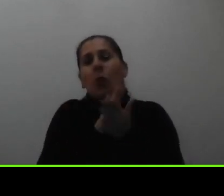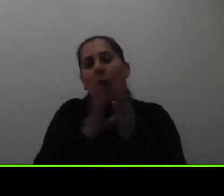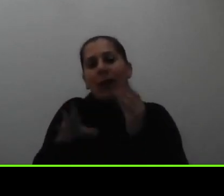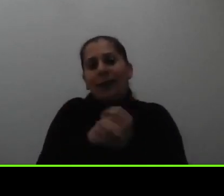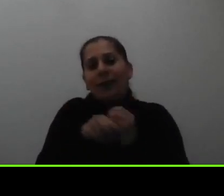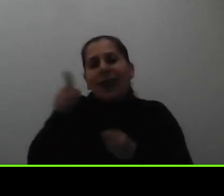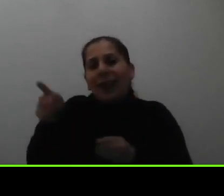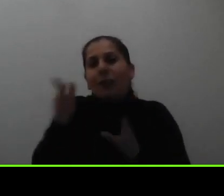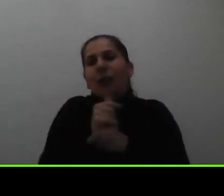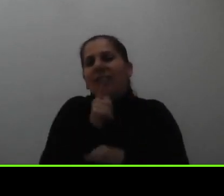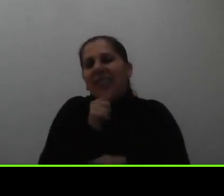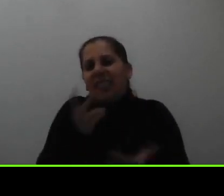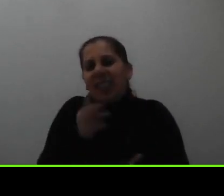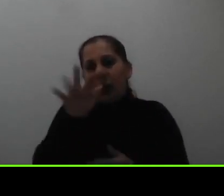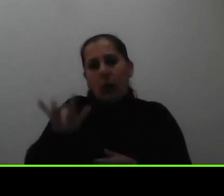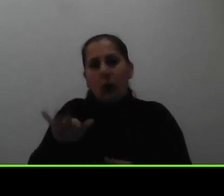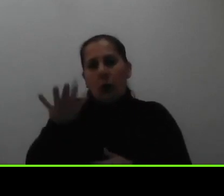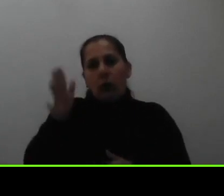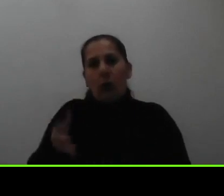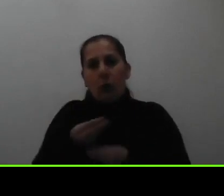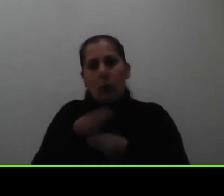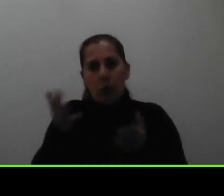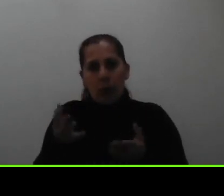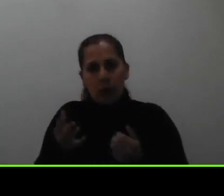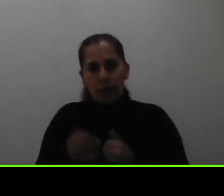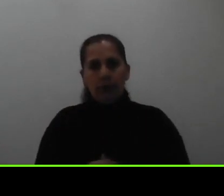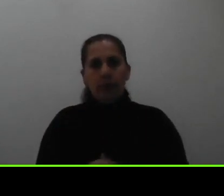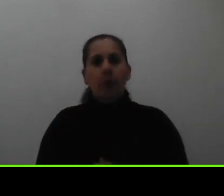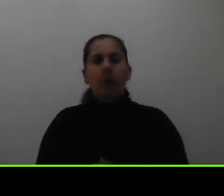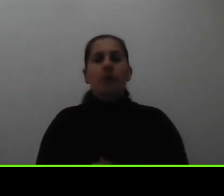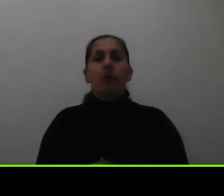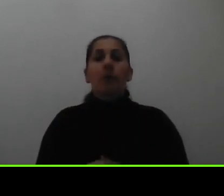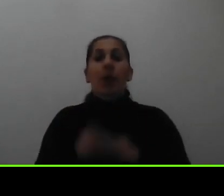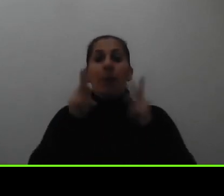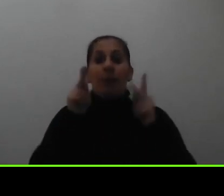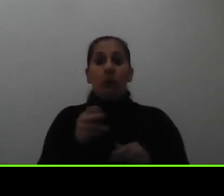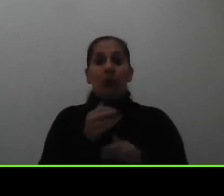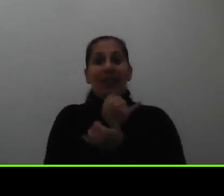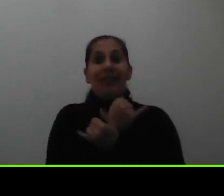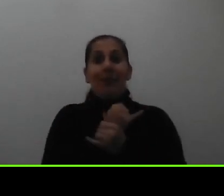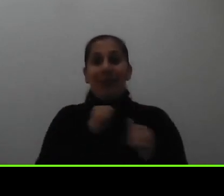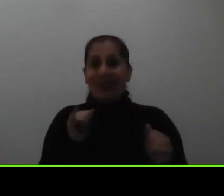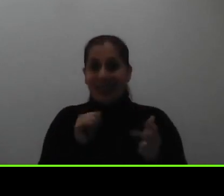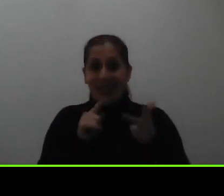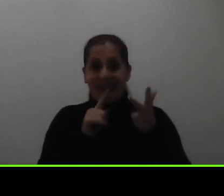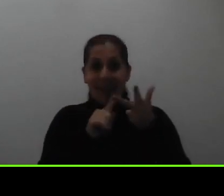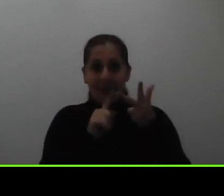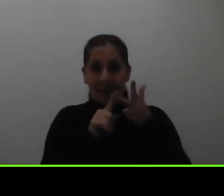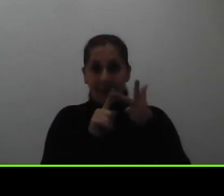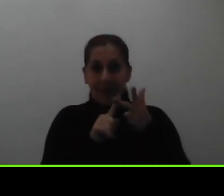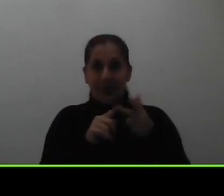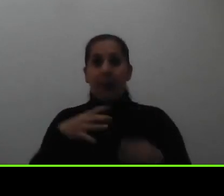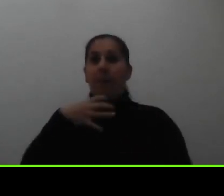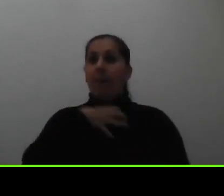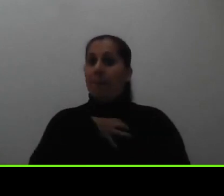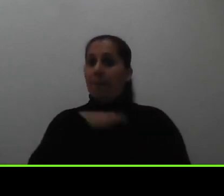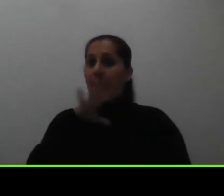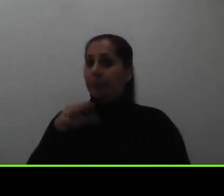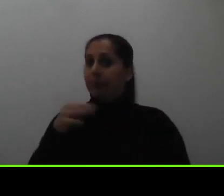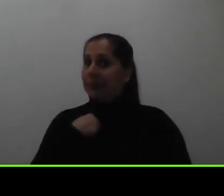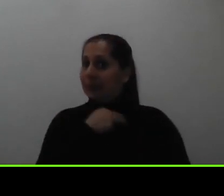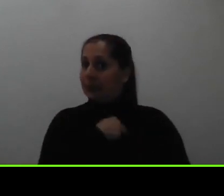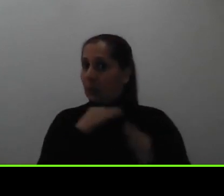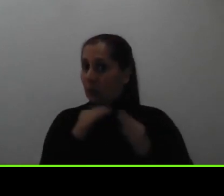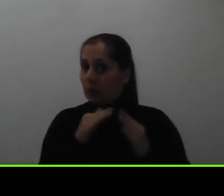contador público si es una persona que es independiente pero está inscrita ante el ministerio de hacienda por ejemplo